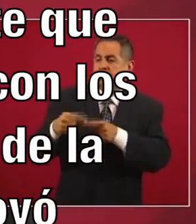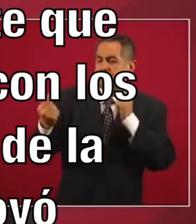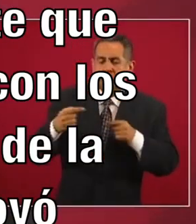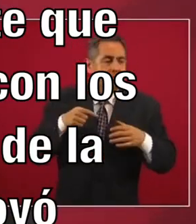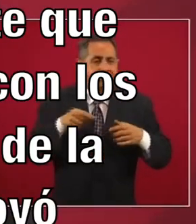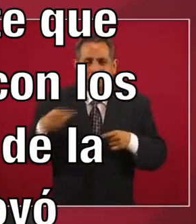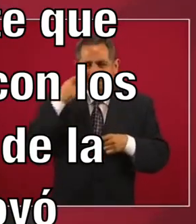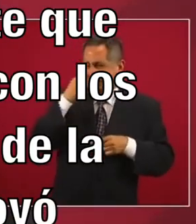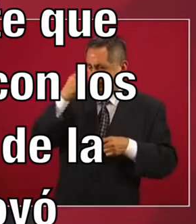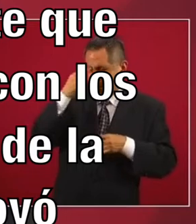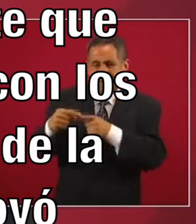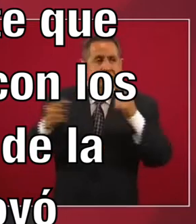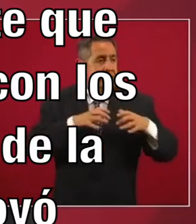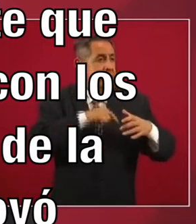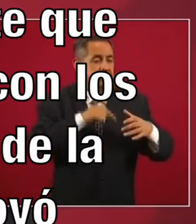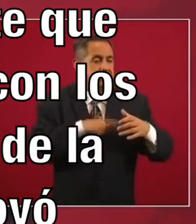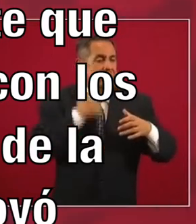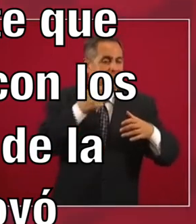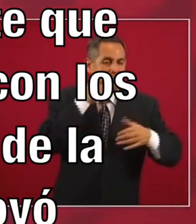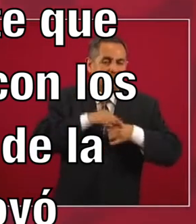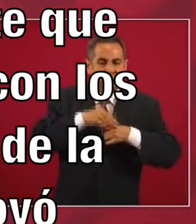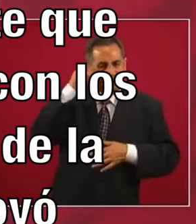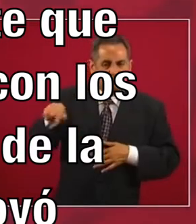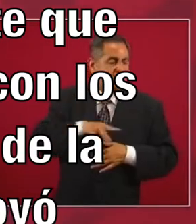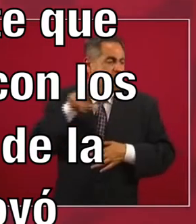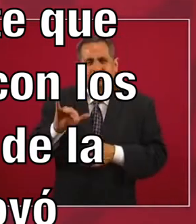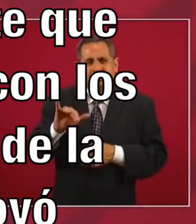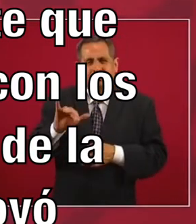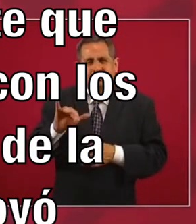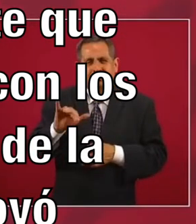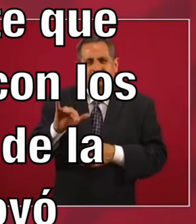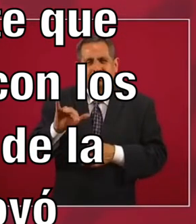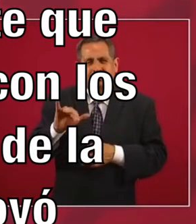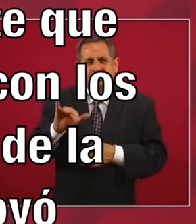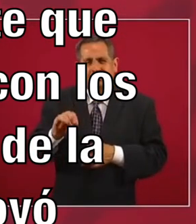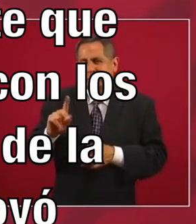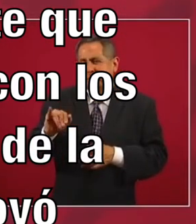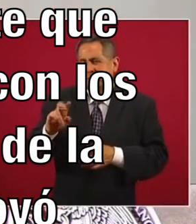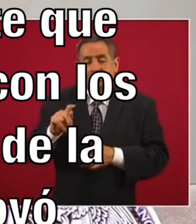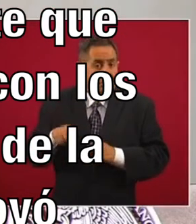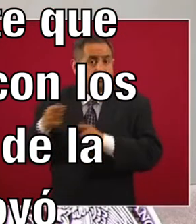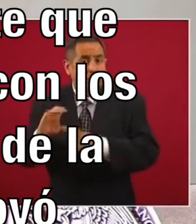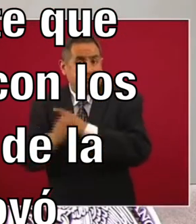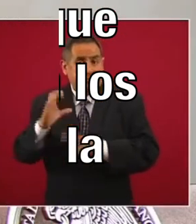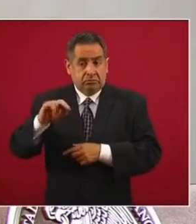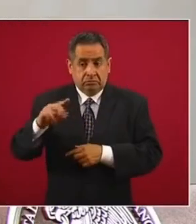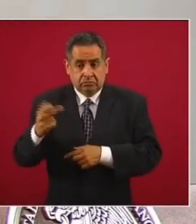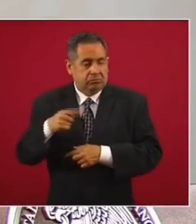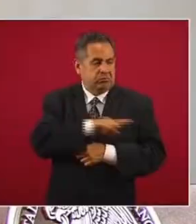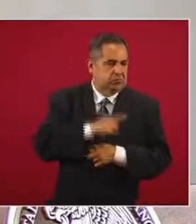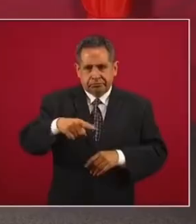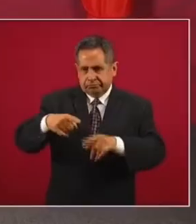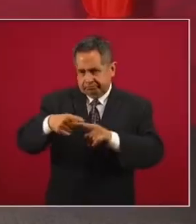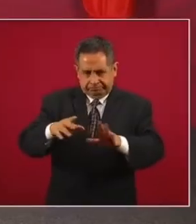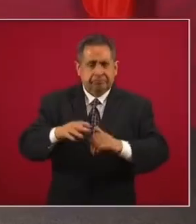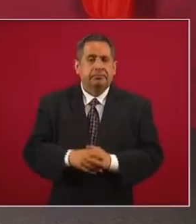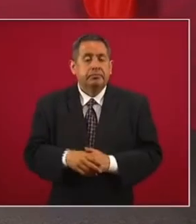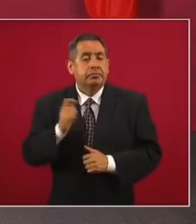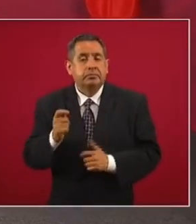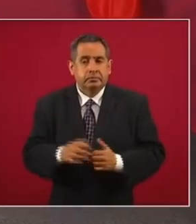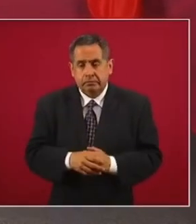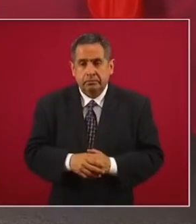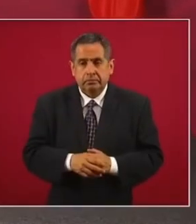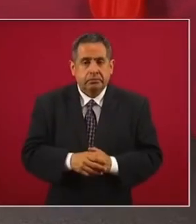con doña Rosario, no querían que Rosario Piedra quedara como presidenta de la Comisión de Derechos Humanos. Entonces,